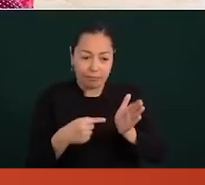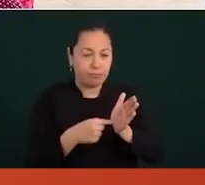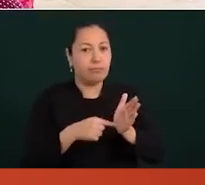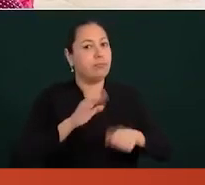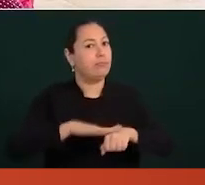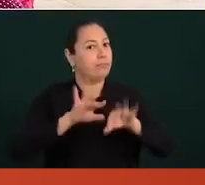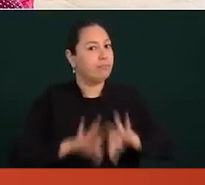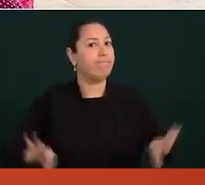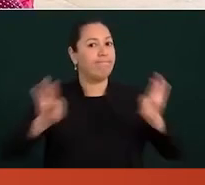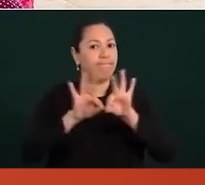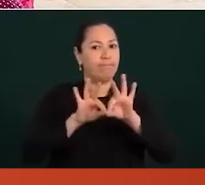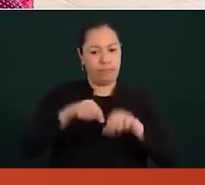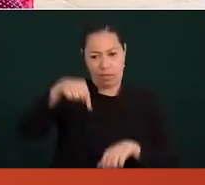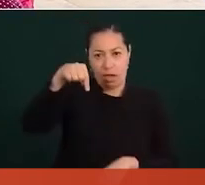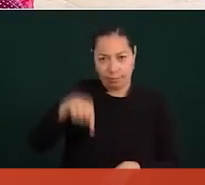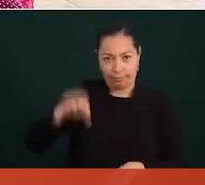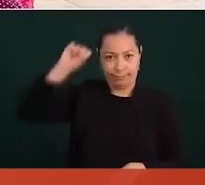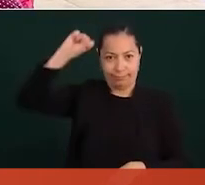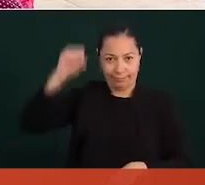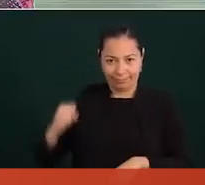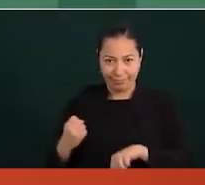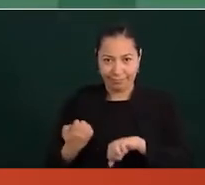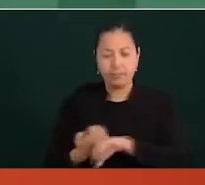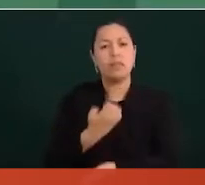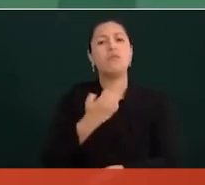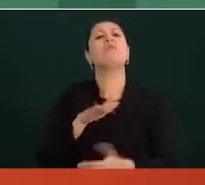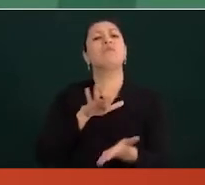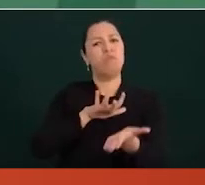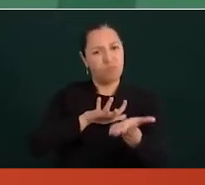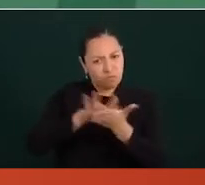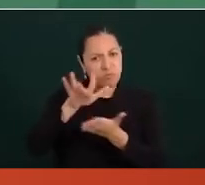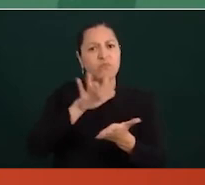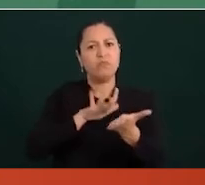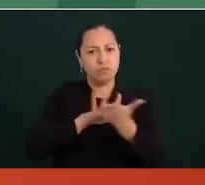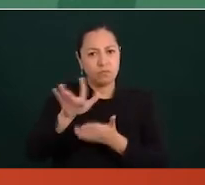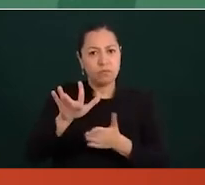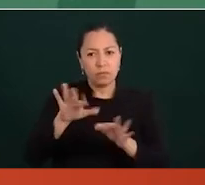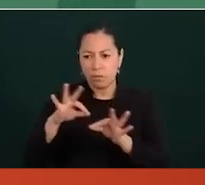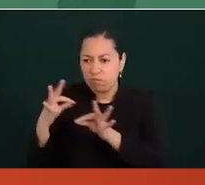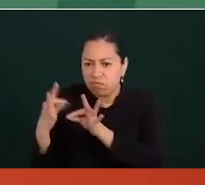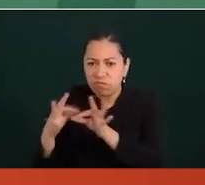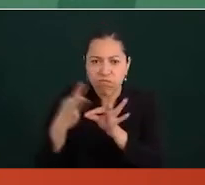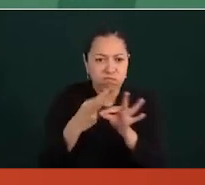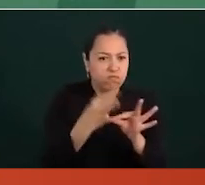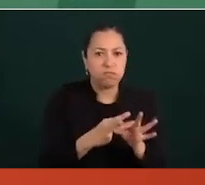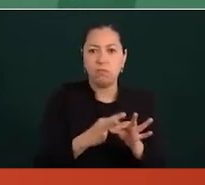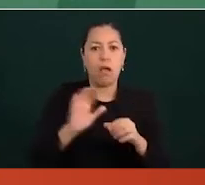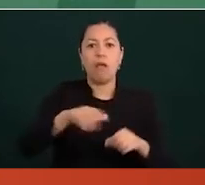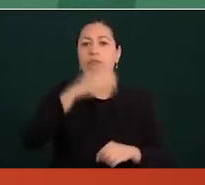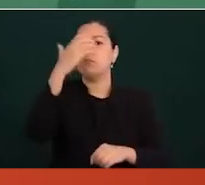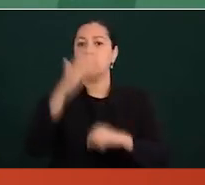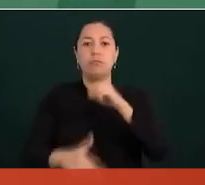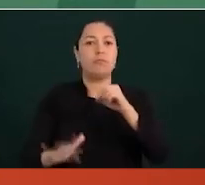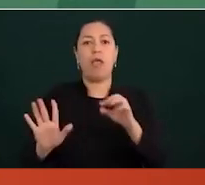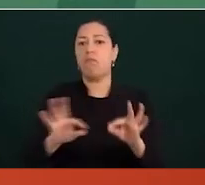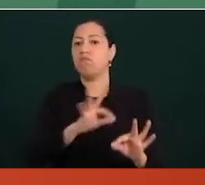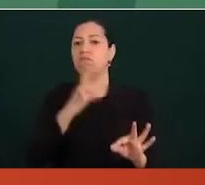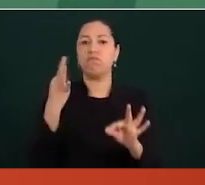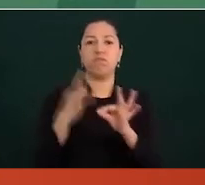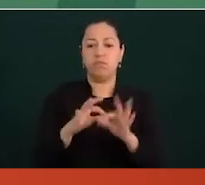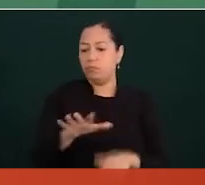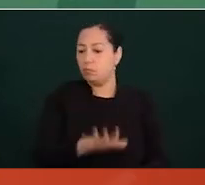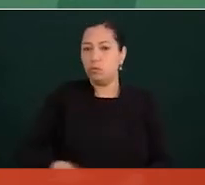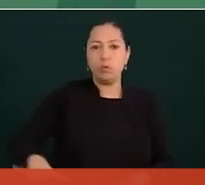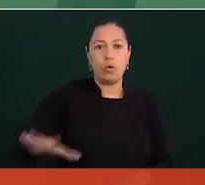caso de Sinaloa vamos a apoyar para que se termine lo más pronto posible con la vacunación.